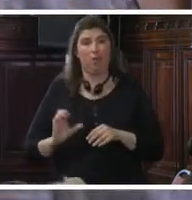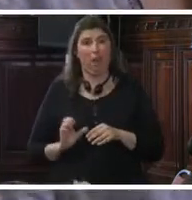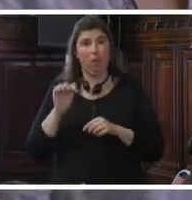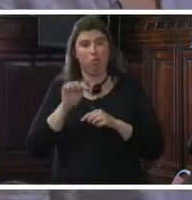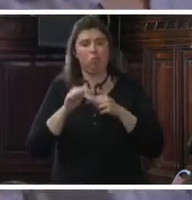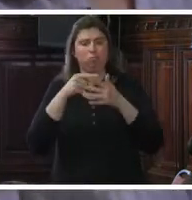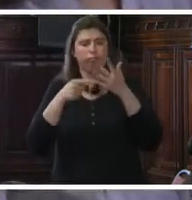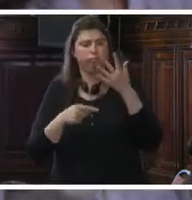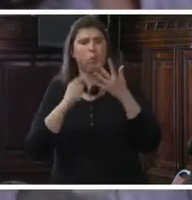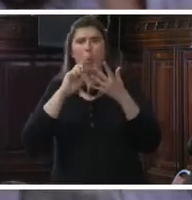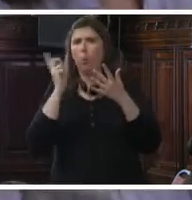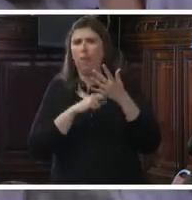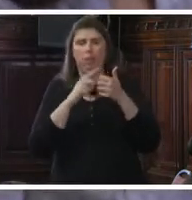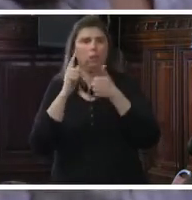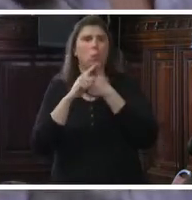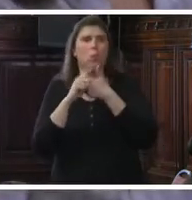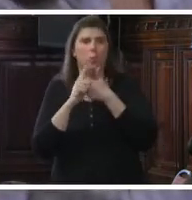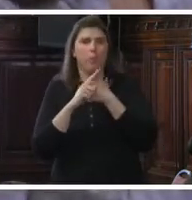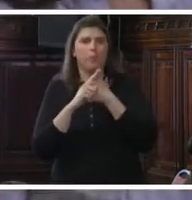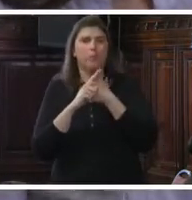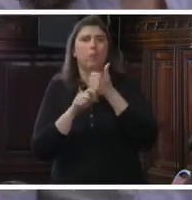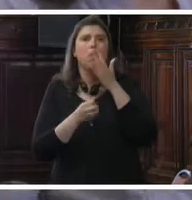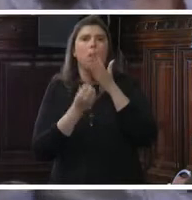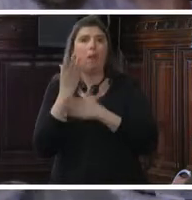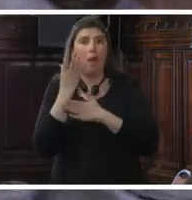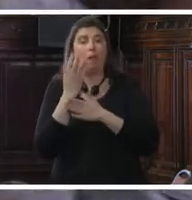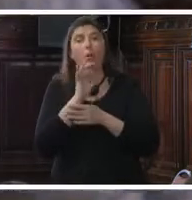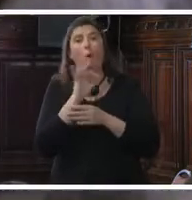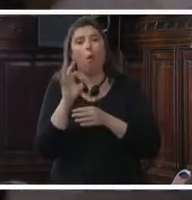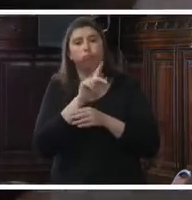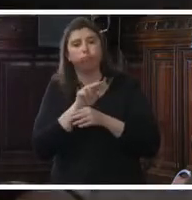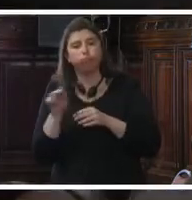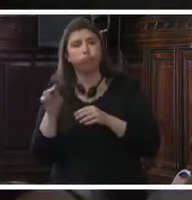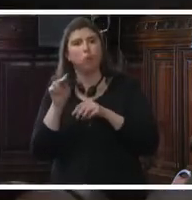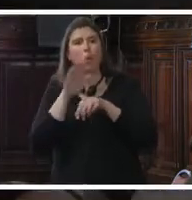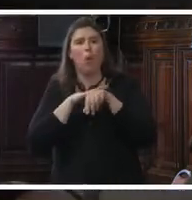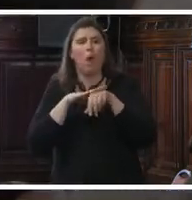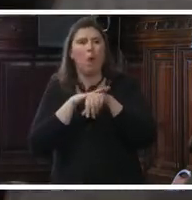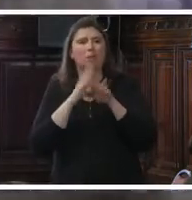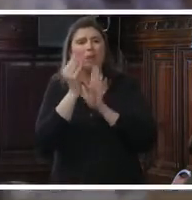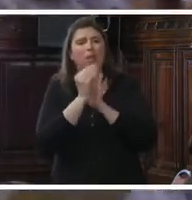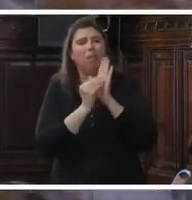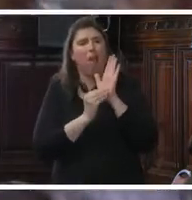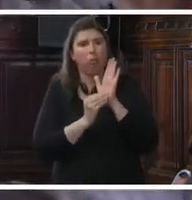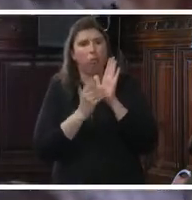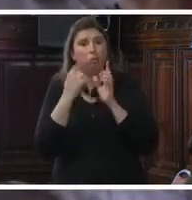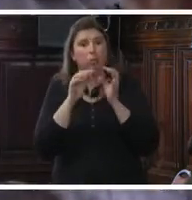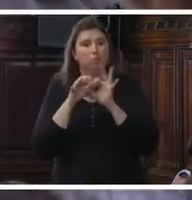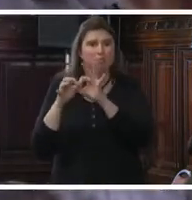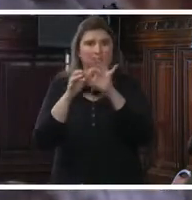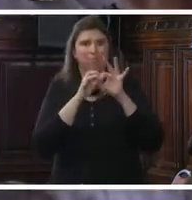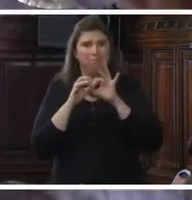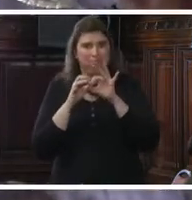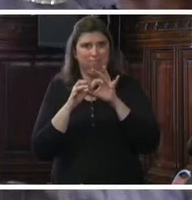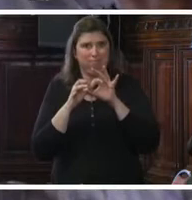medidas urgentes. Uno, crear o consolidar bases de datos confiables e interconectadas. Dos,